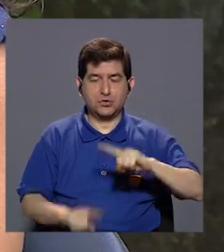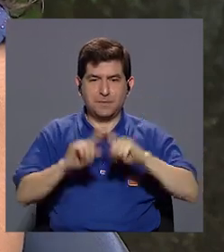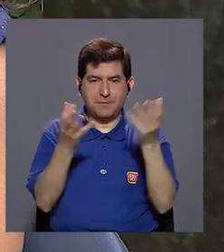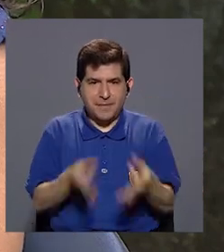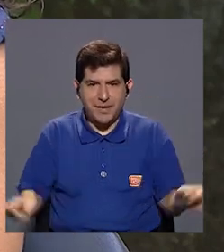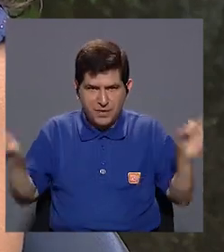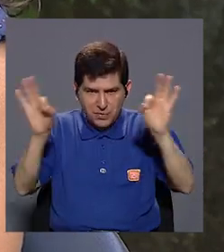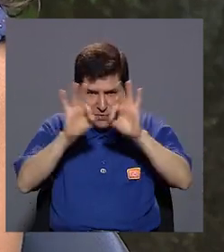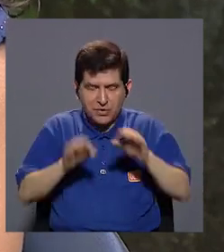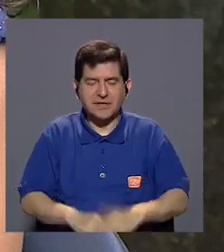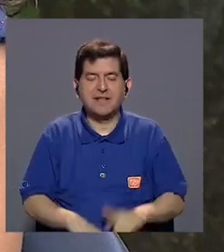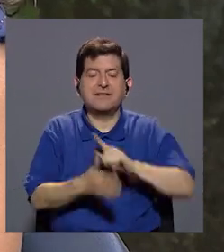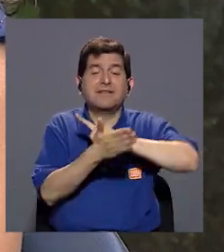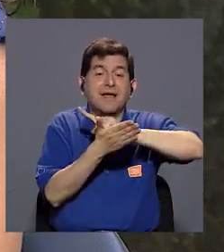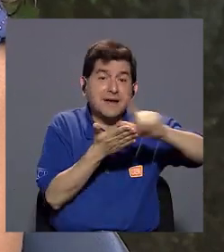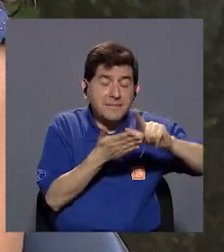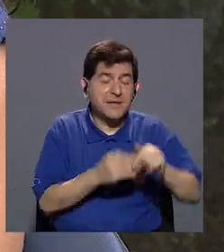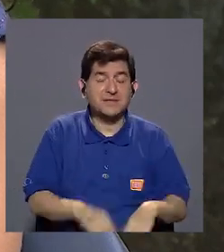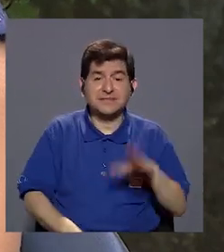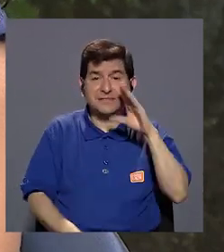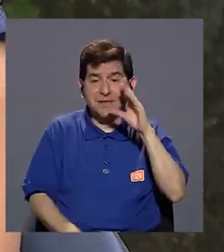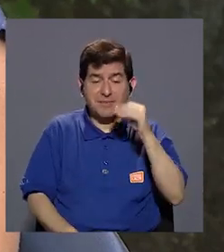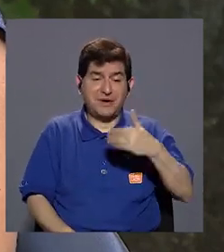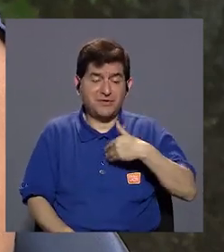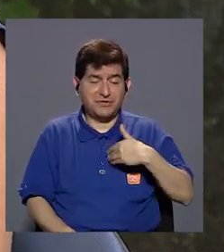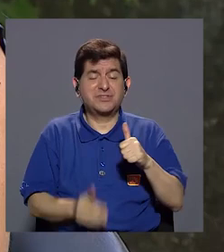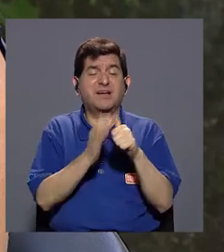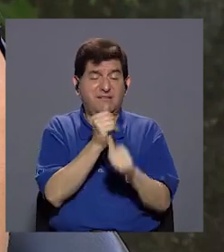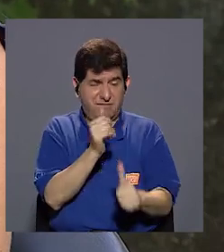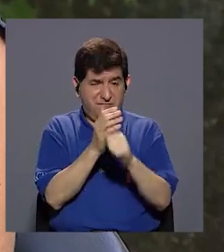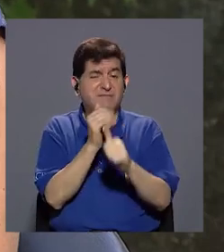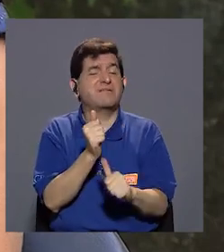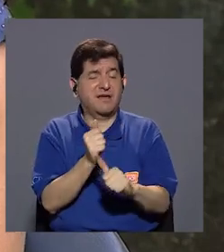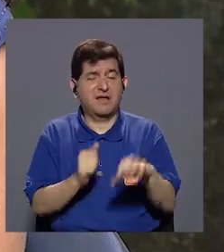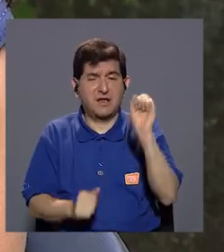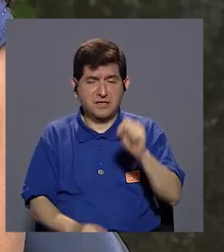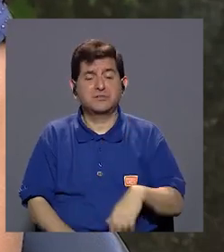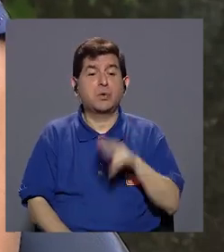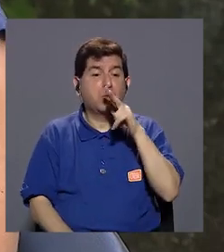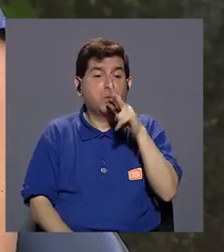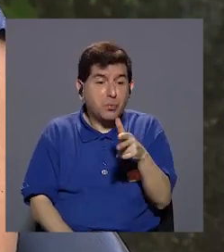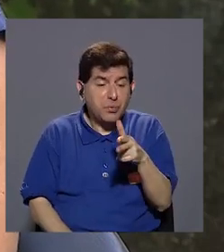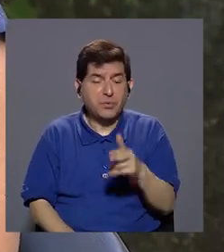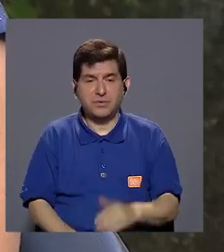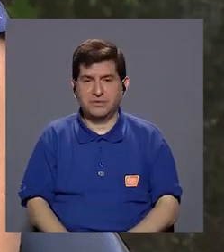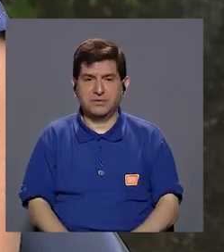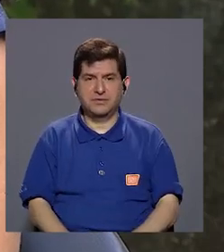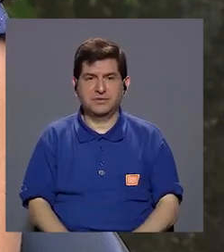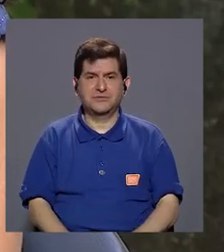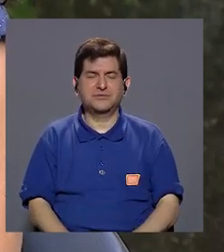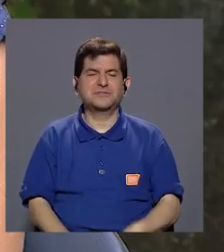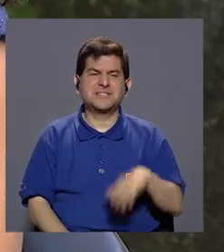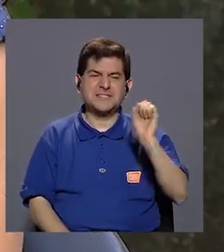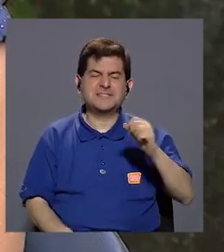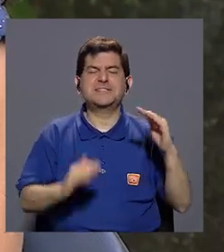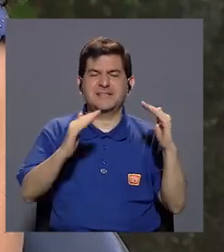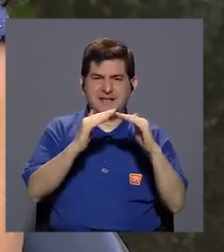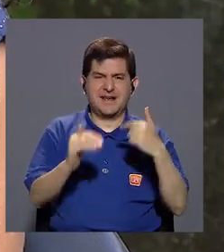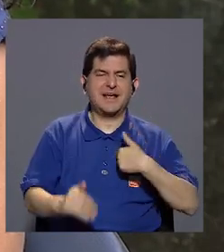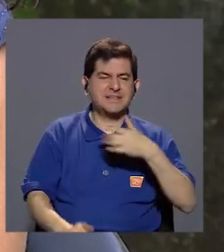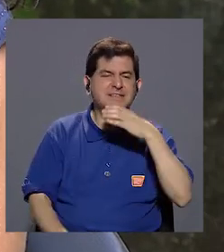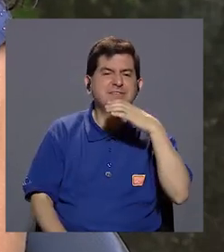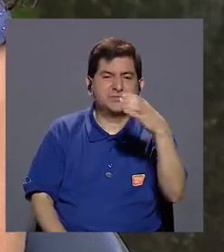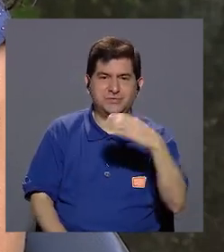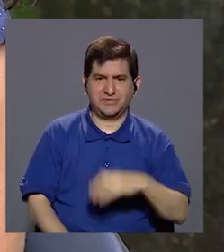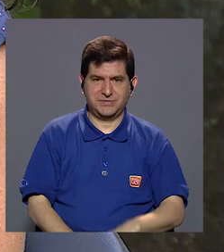importante es con respecto a la higiene, porque esos perritos van a tener diarreas, van a tener vómitos, entonces, pues sí, en la casa yo